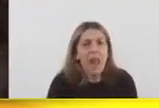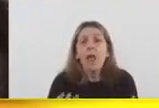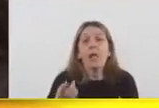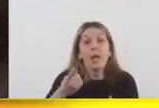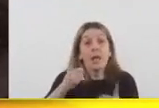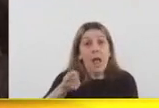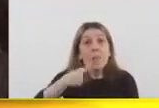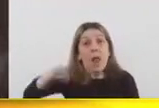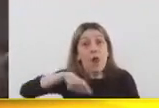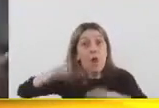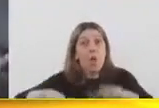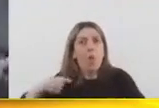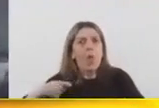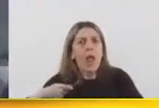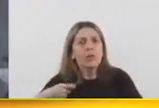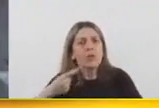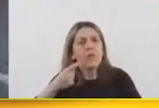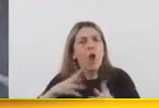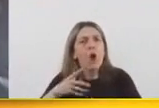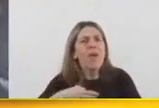vivan dignamente.